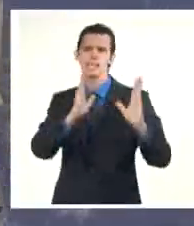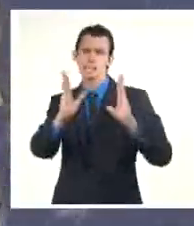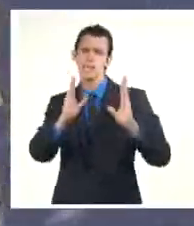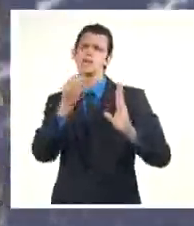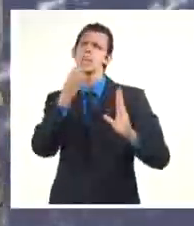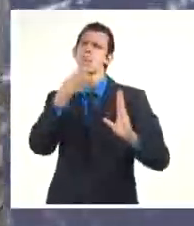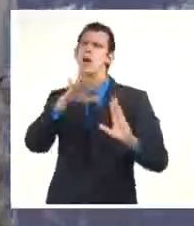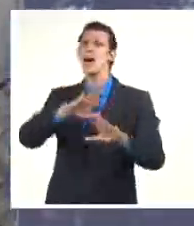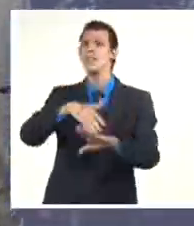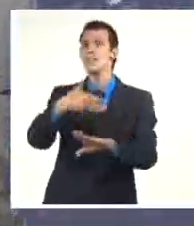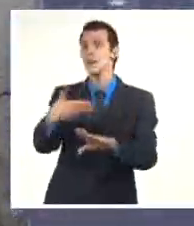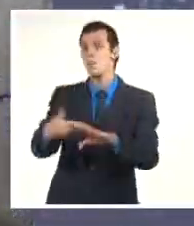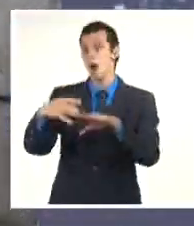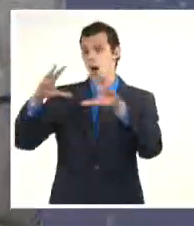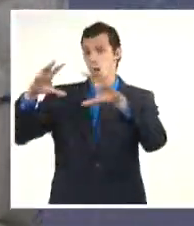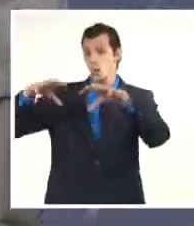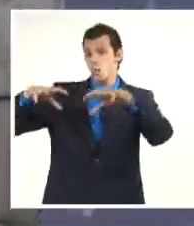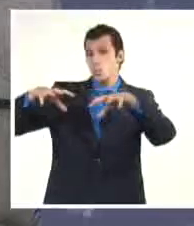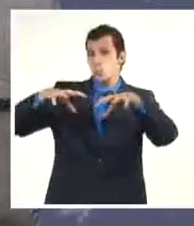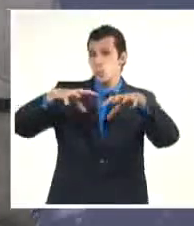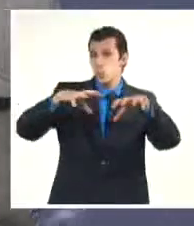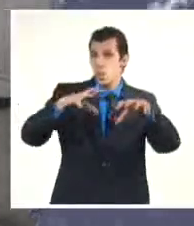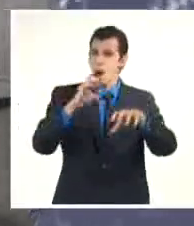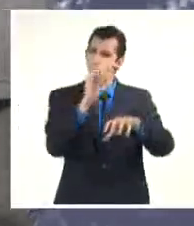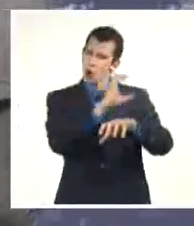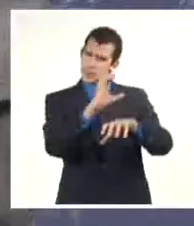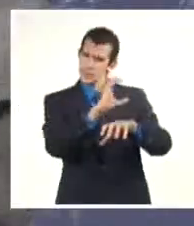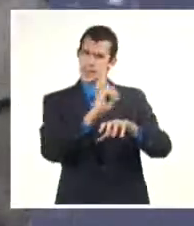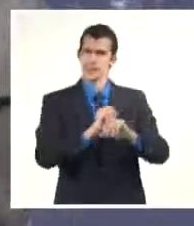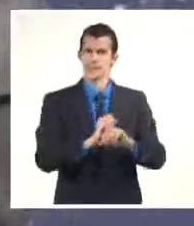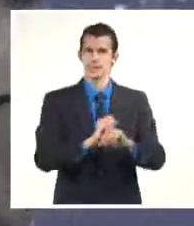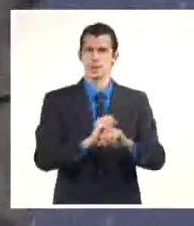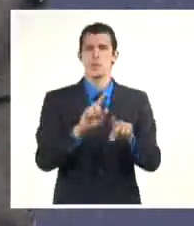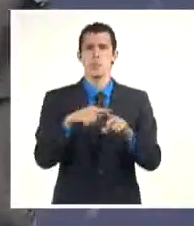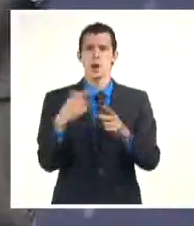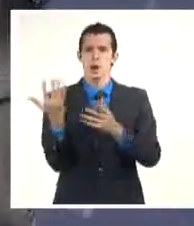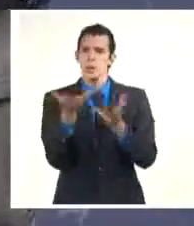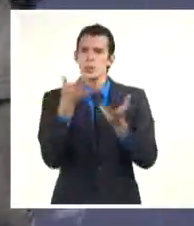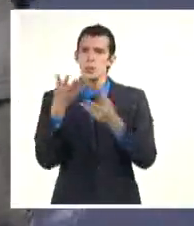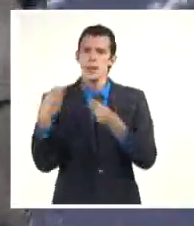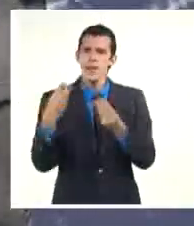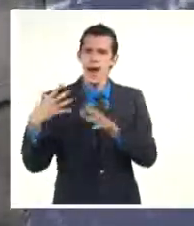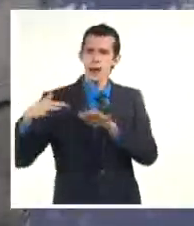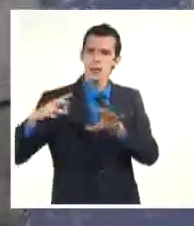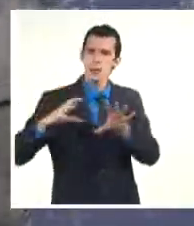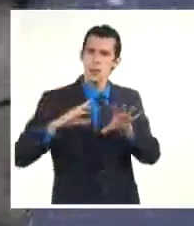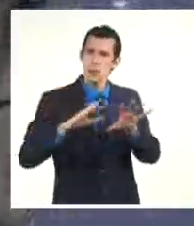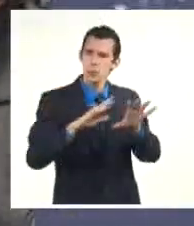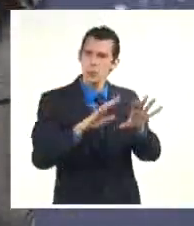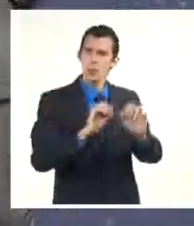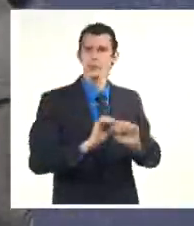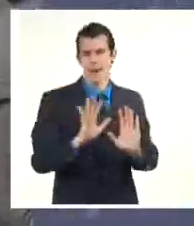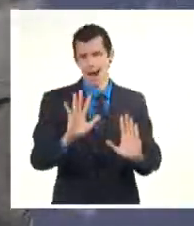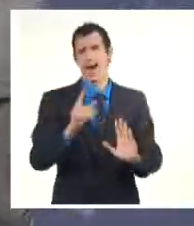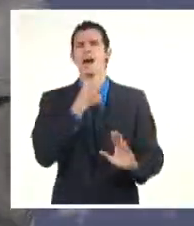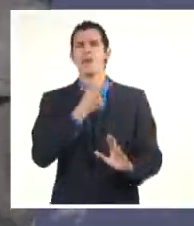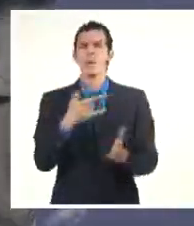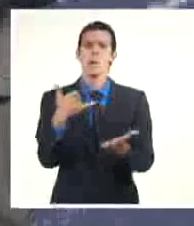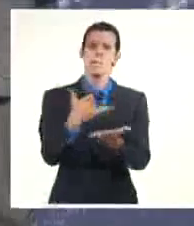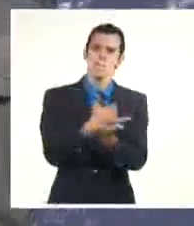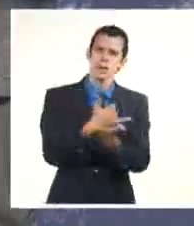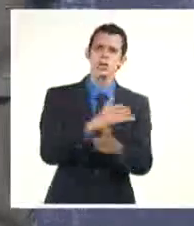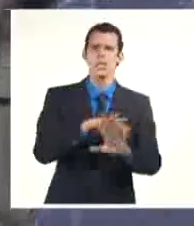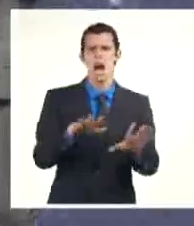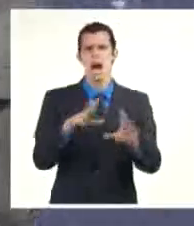un poco más elongado hacia el este. Y ya a partir del miércoles será que irá disminuyendo y